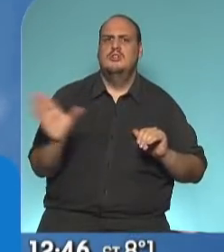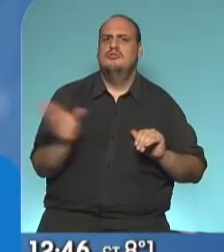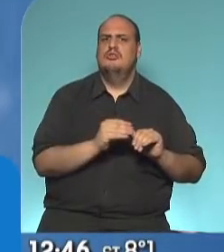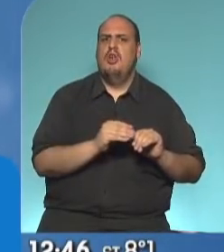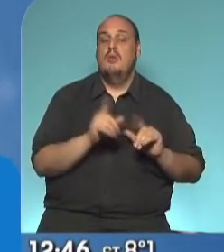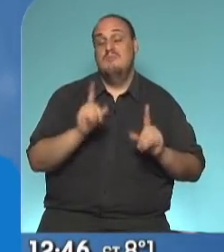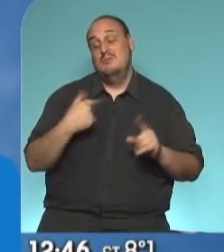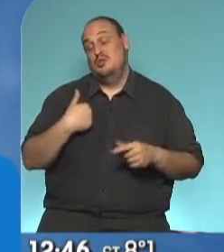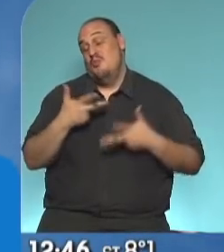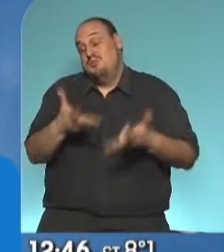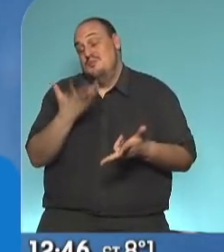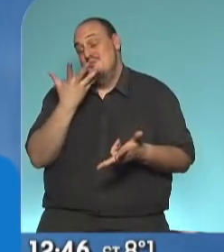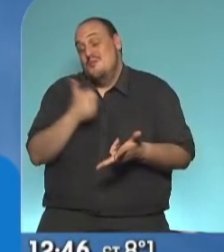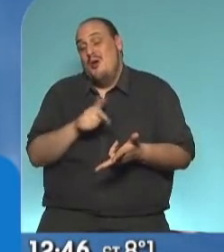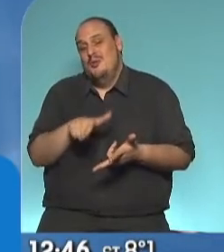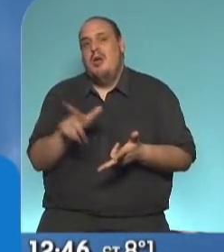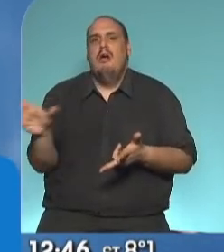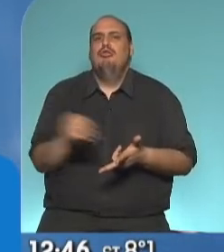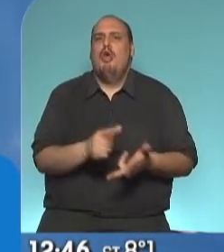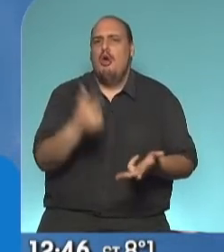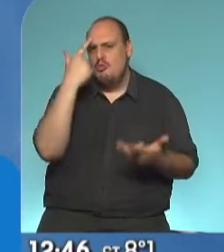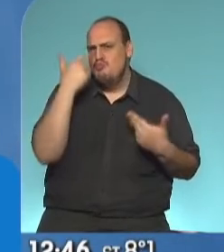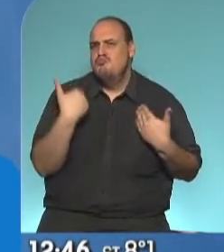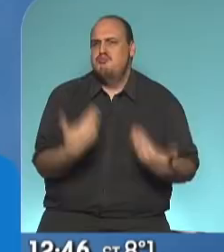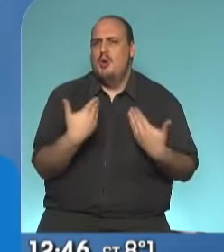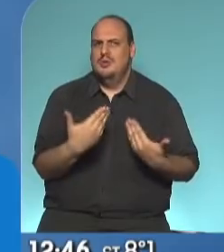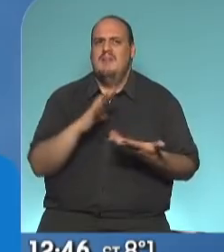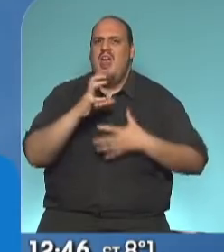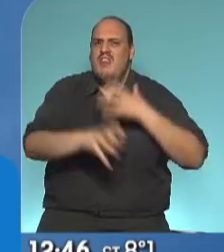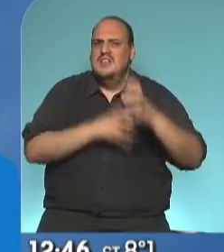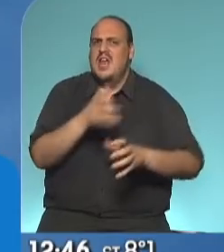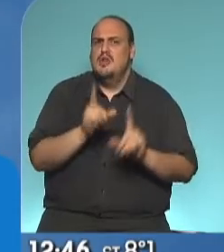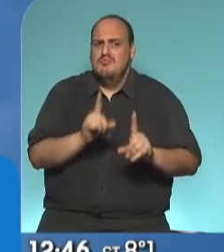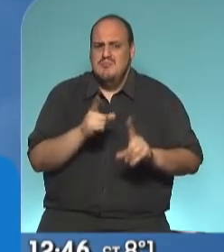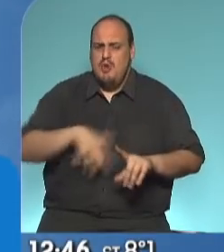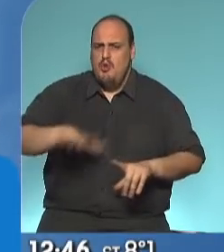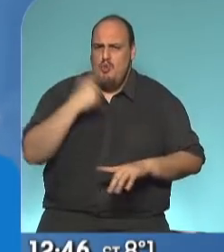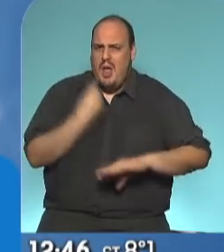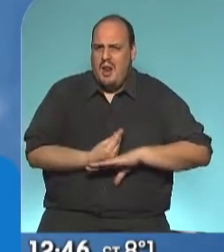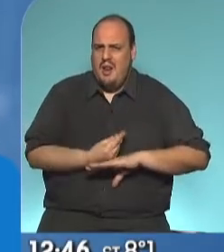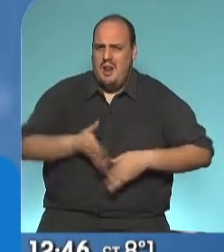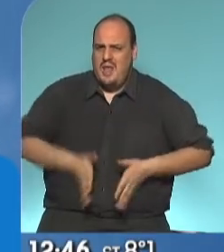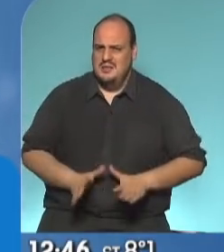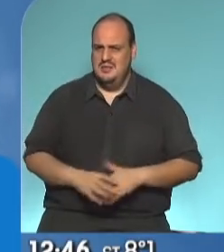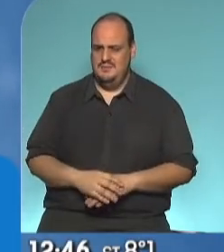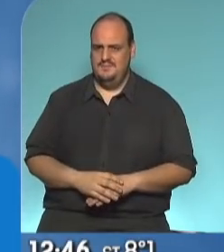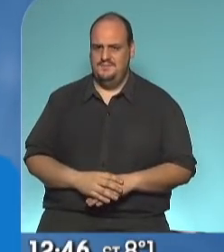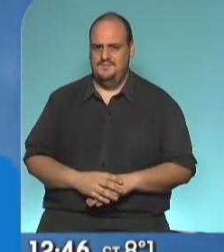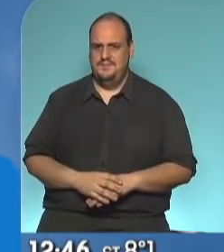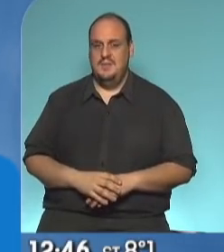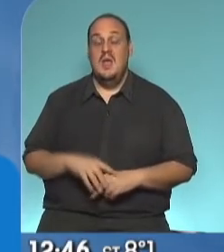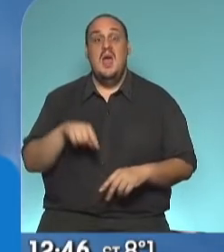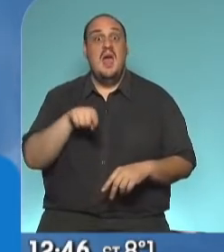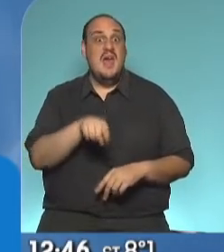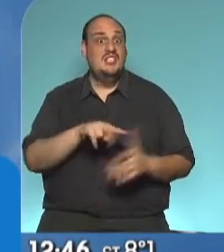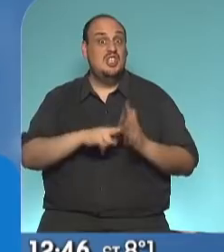como me gusta decir a mí, la posibilidad de desarrollarnos en el mismo lugar donde nacemos. Y eso supone que